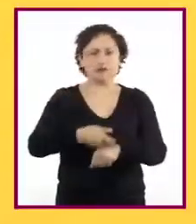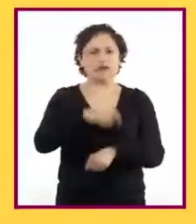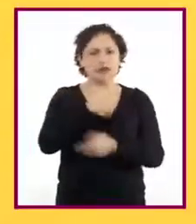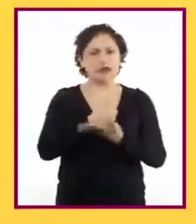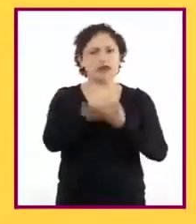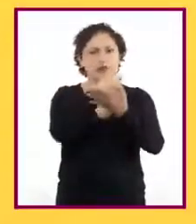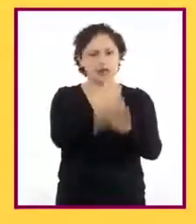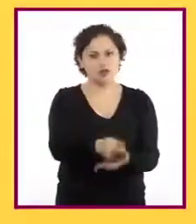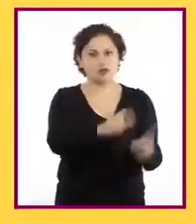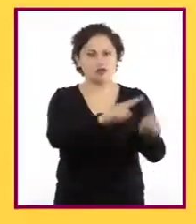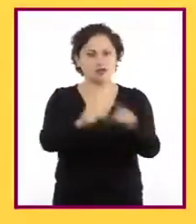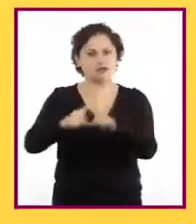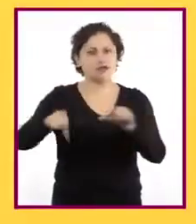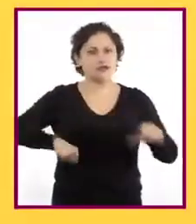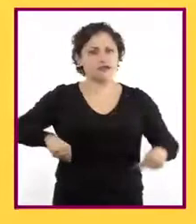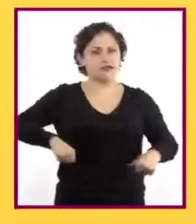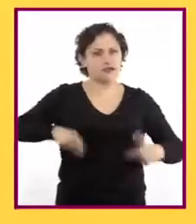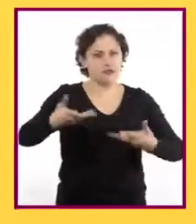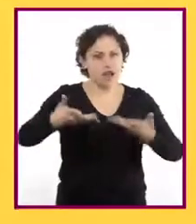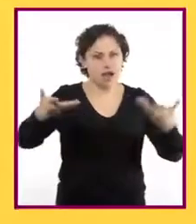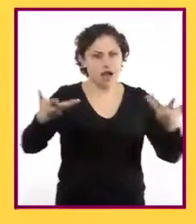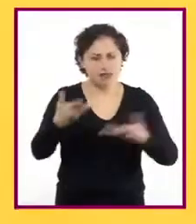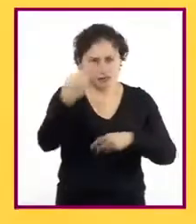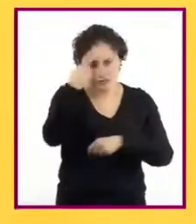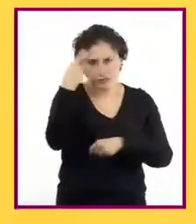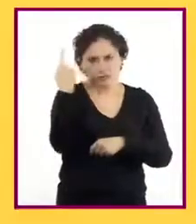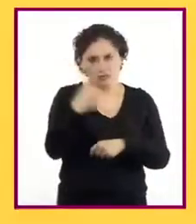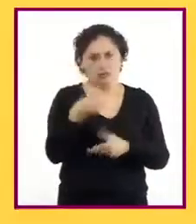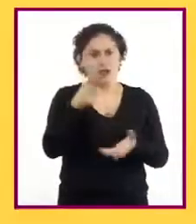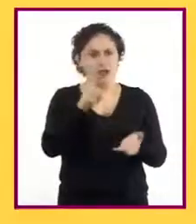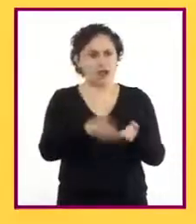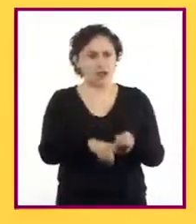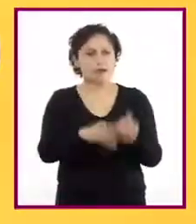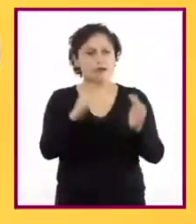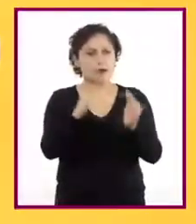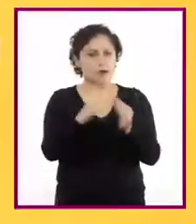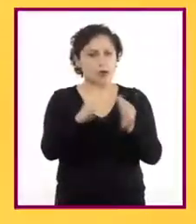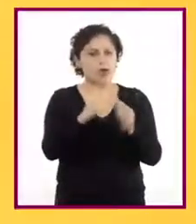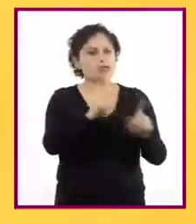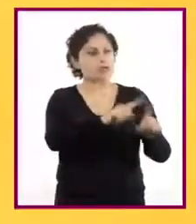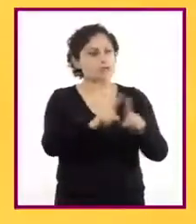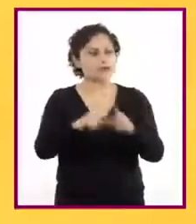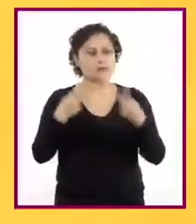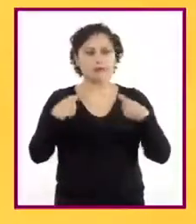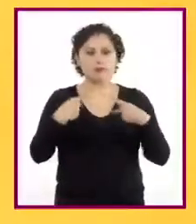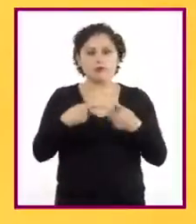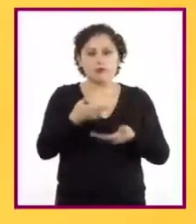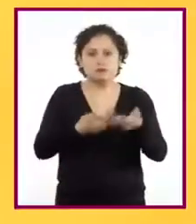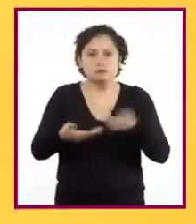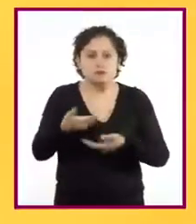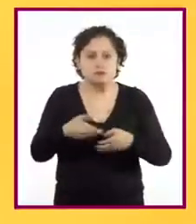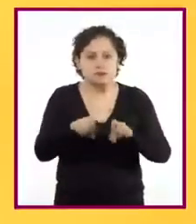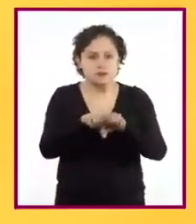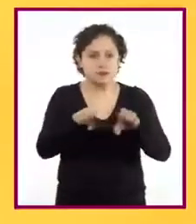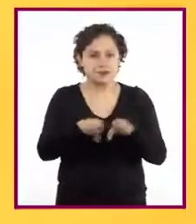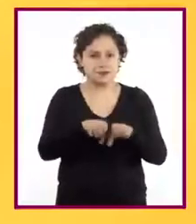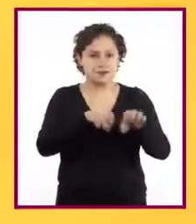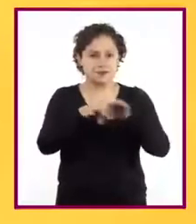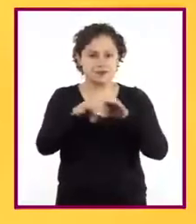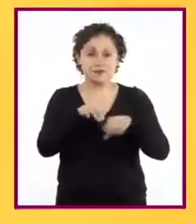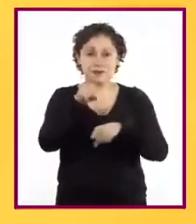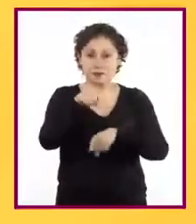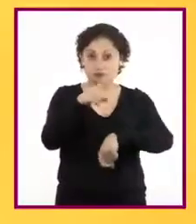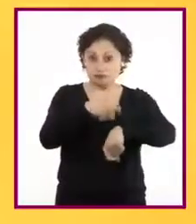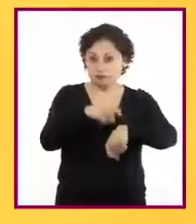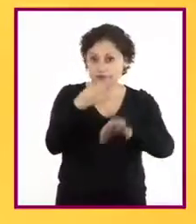ustedes al realizar las actividades para promover el trabajo en equipo. Sean puntuales con sus horarios de clase